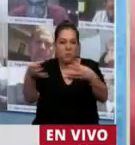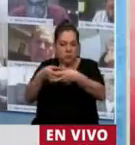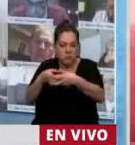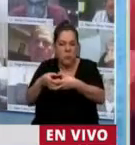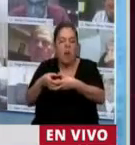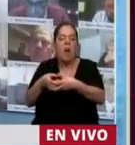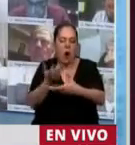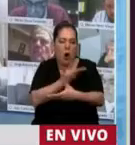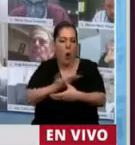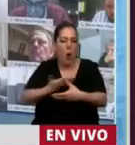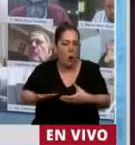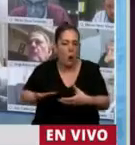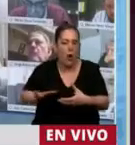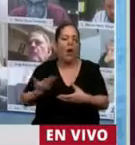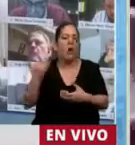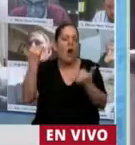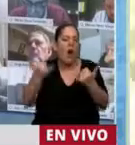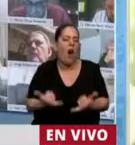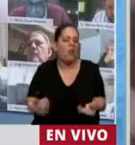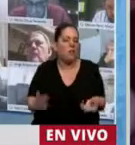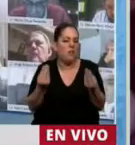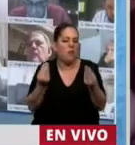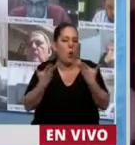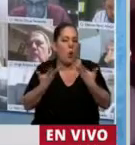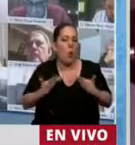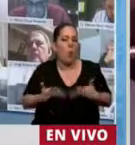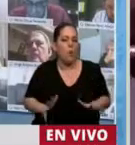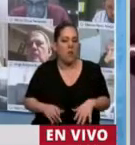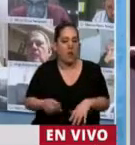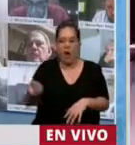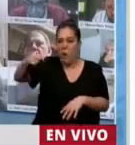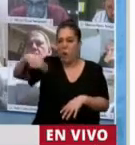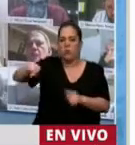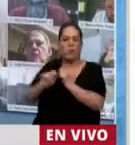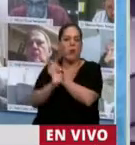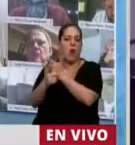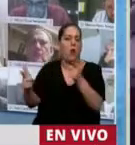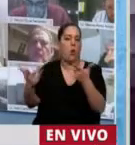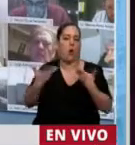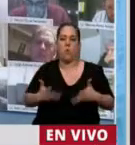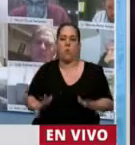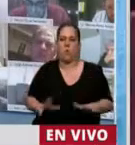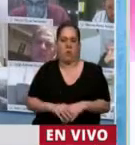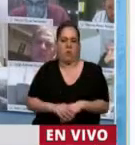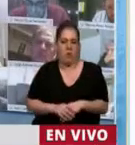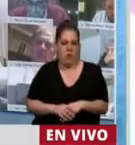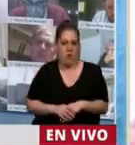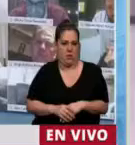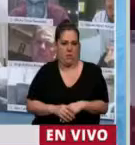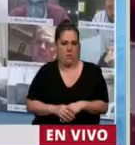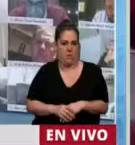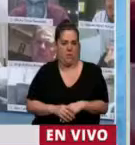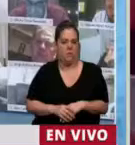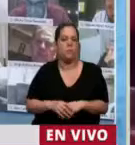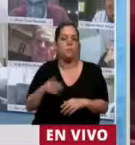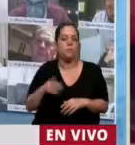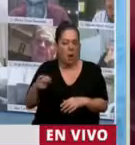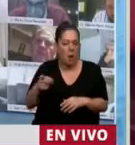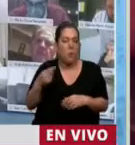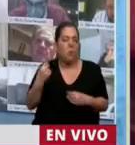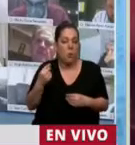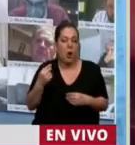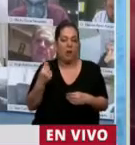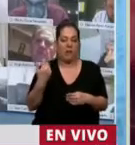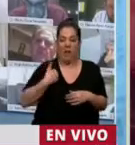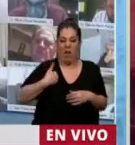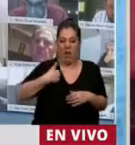Y digamos que uno de los argumentos es el tema de que el Congreso siga sesionando, pero en esto de buscar